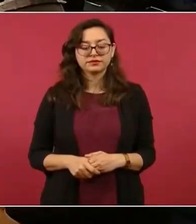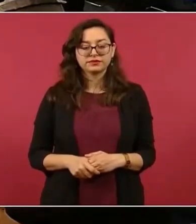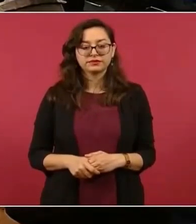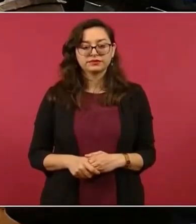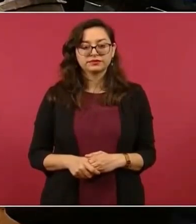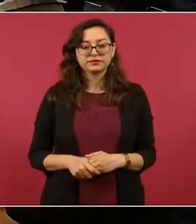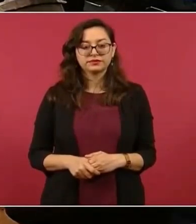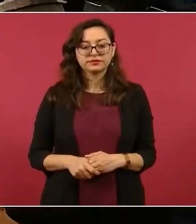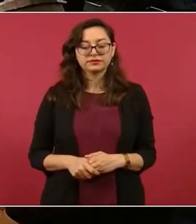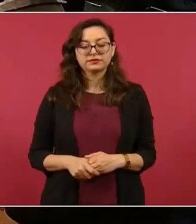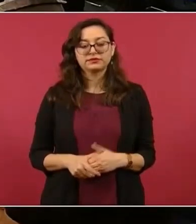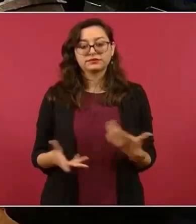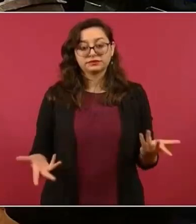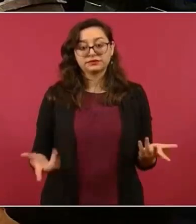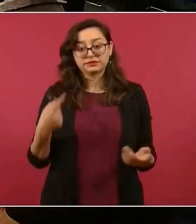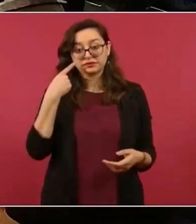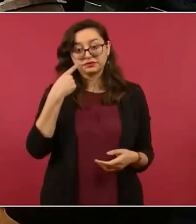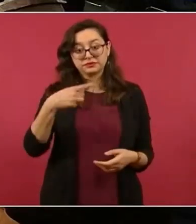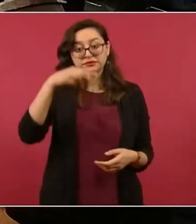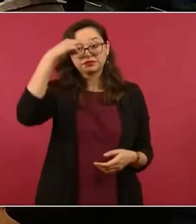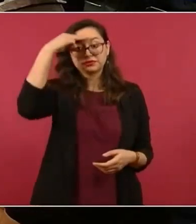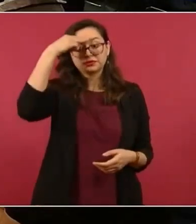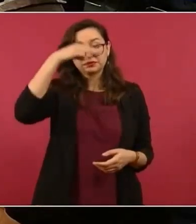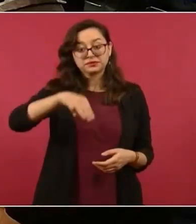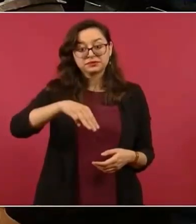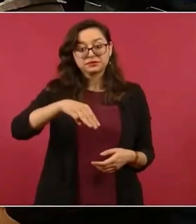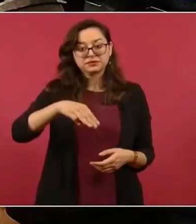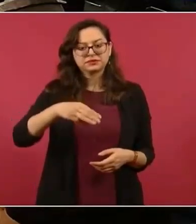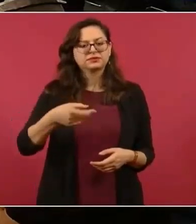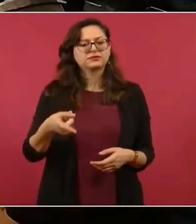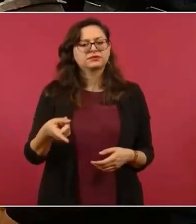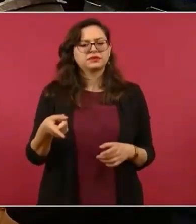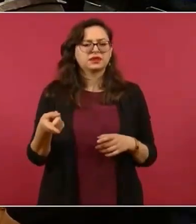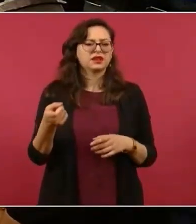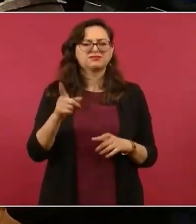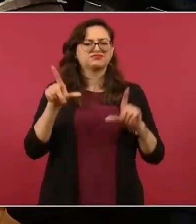Bueno, pero ahí está Mexicali, pero a ver la anterior.